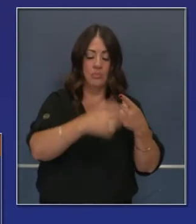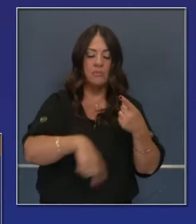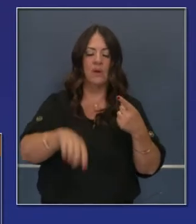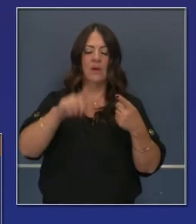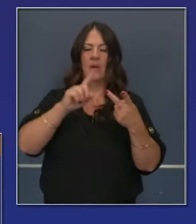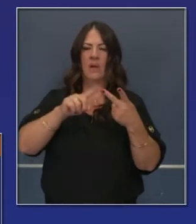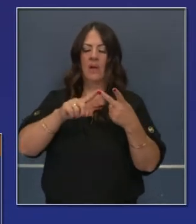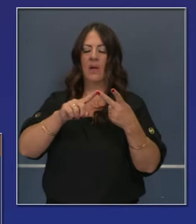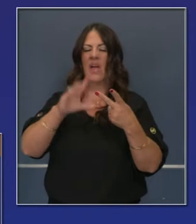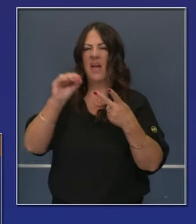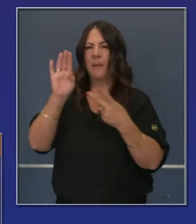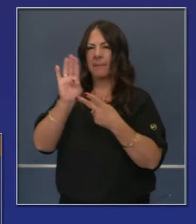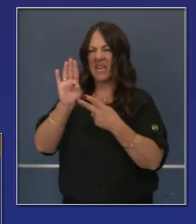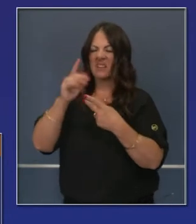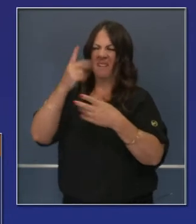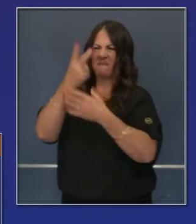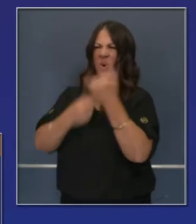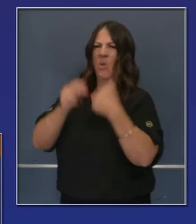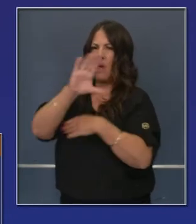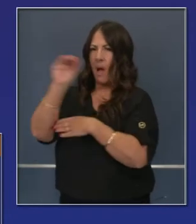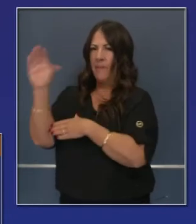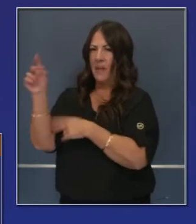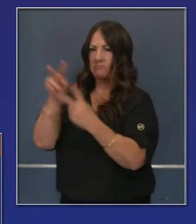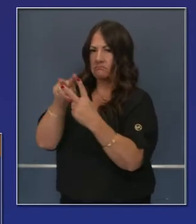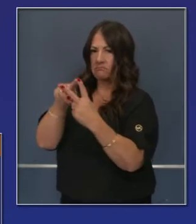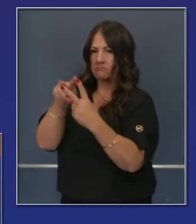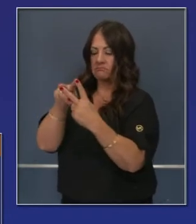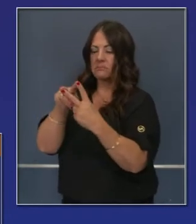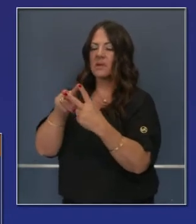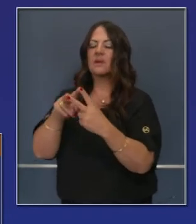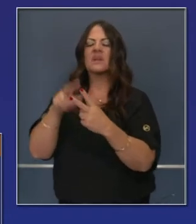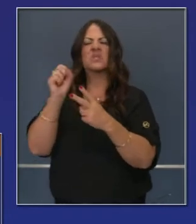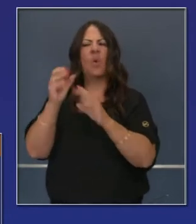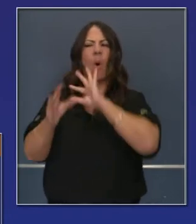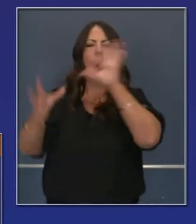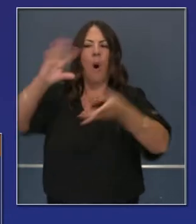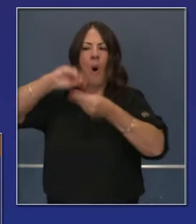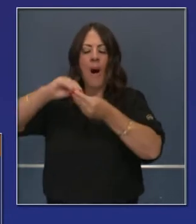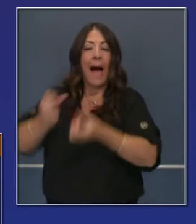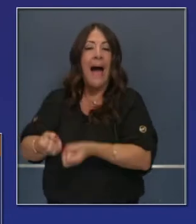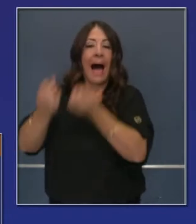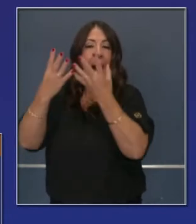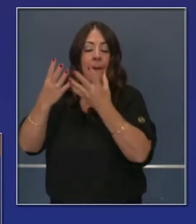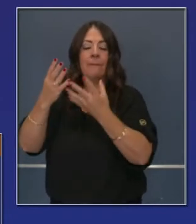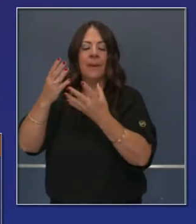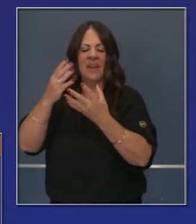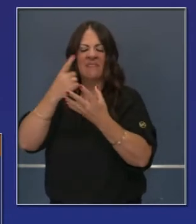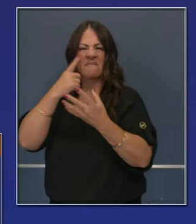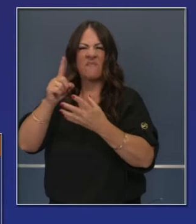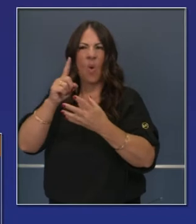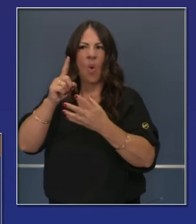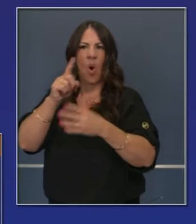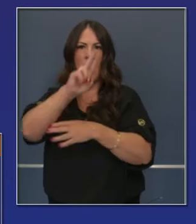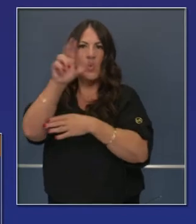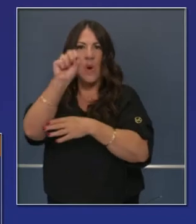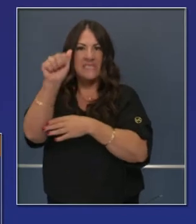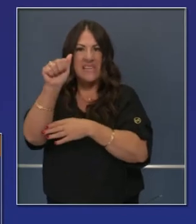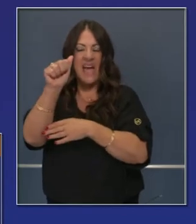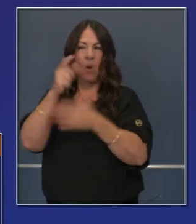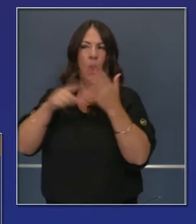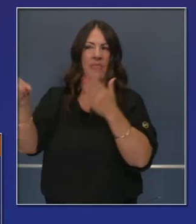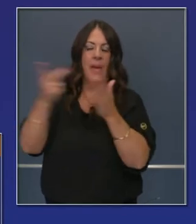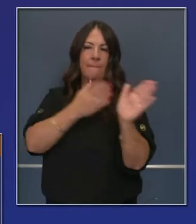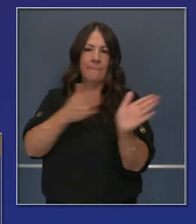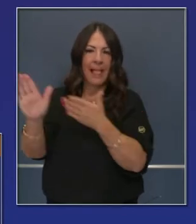la vacuna A, vacuna B, tanto Pfizer como Moderna. el total acumulado de vacunas para la